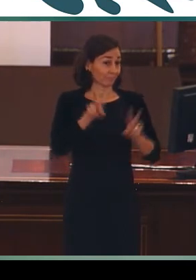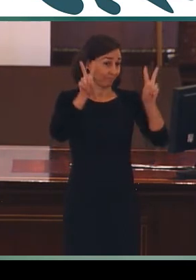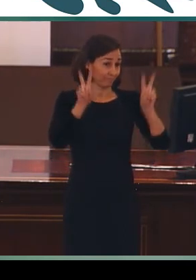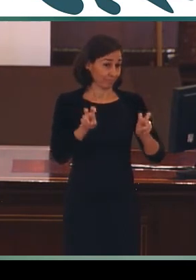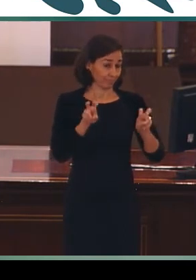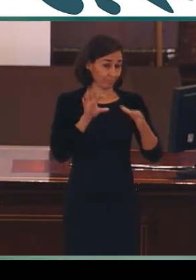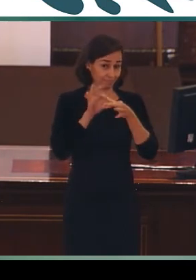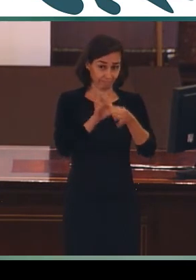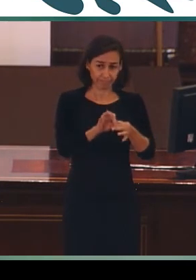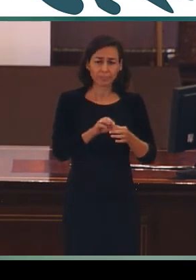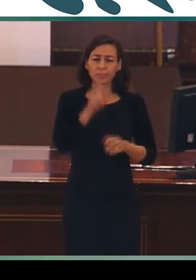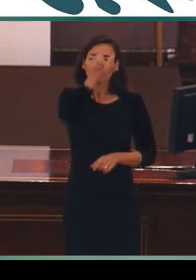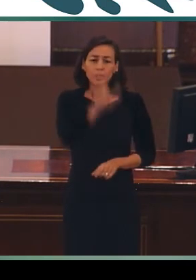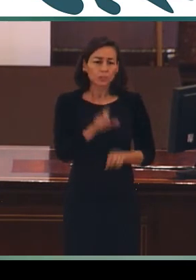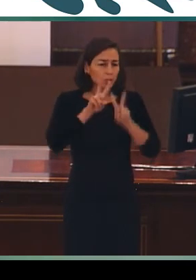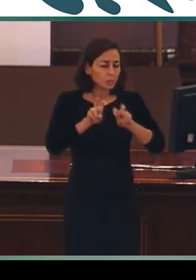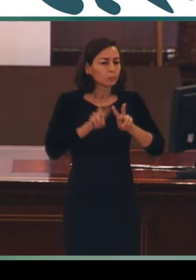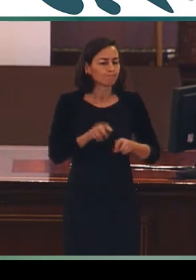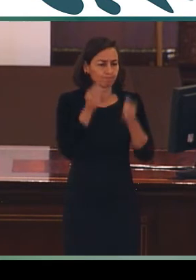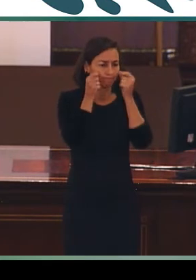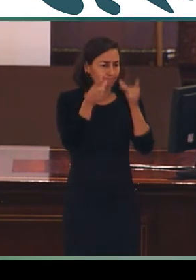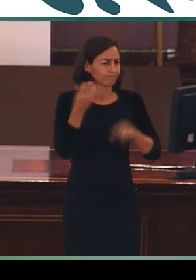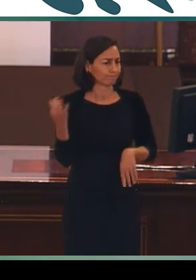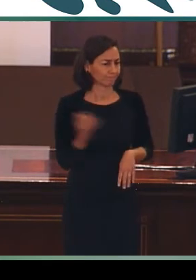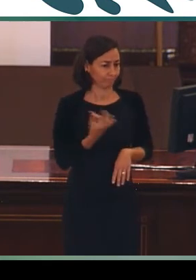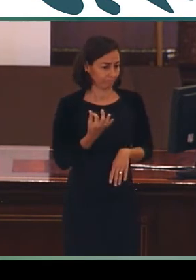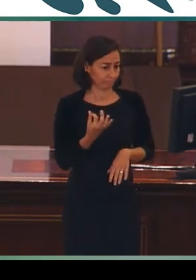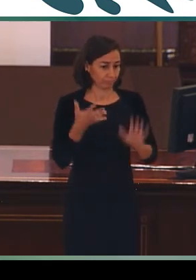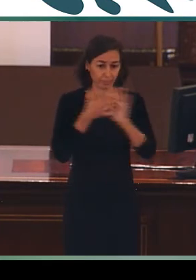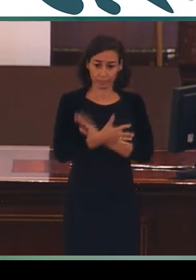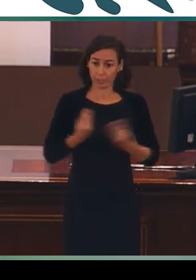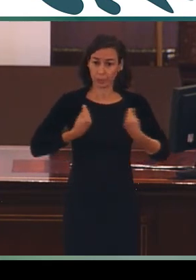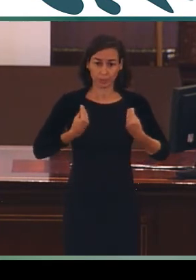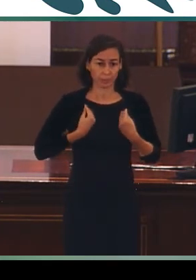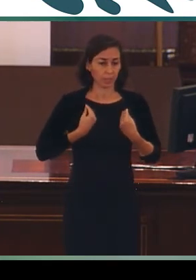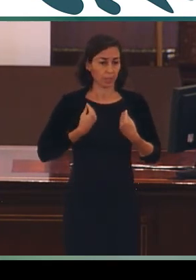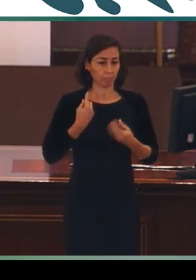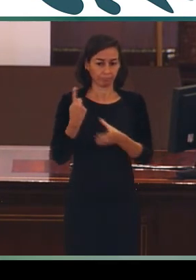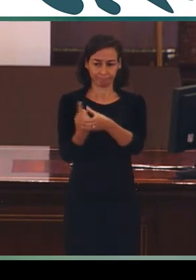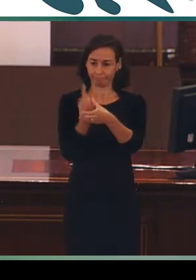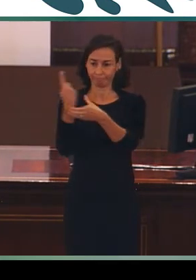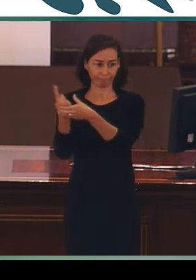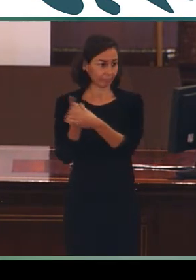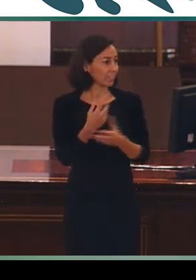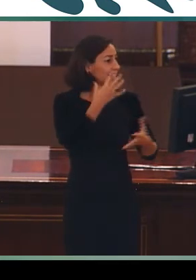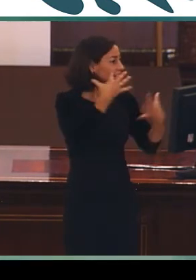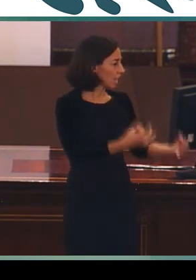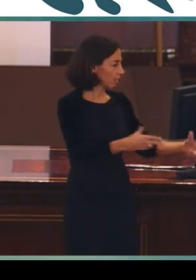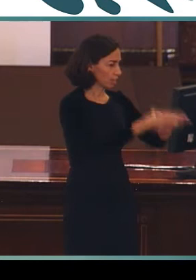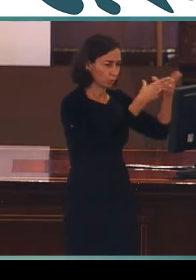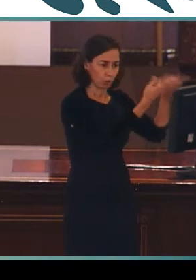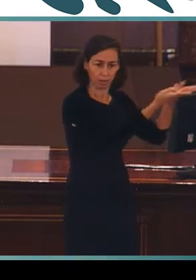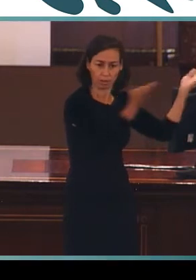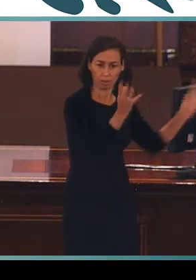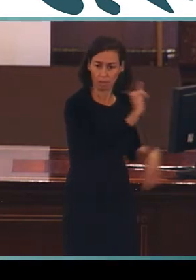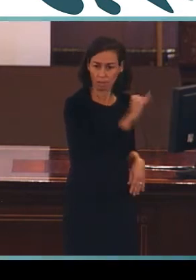los investigadores nos hemos dado cuenta de que no podemos vivir aislados del mundo que nos rodea y de las realidades que afloran